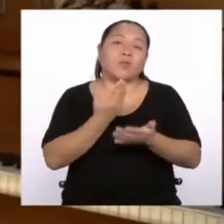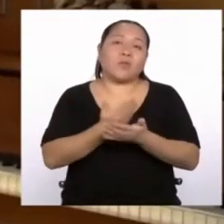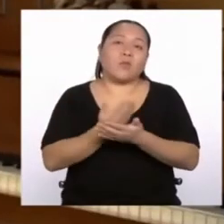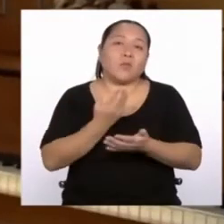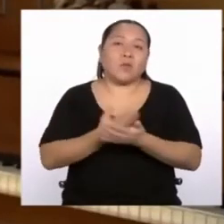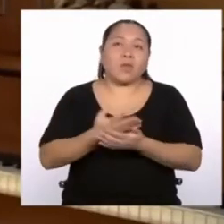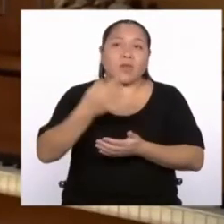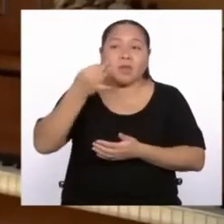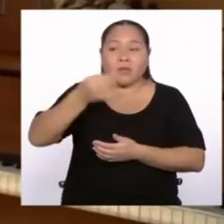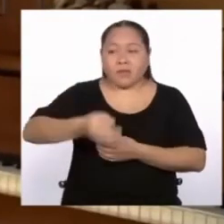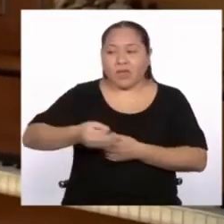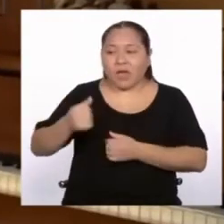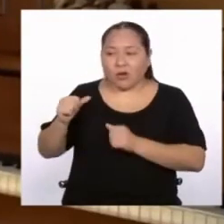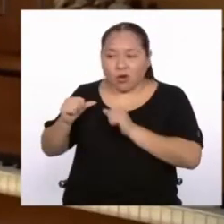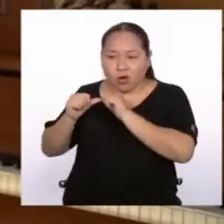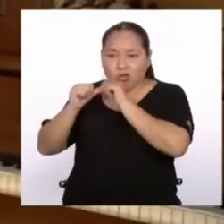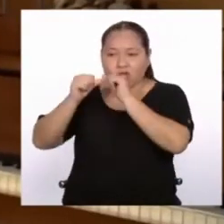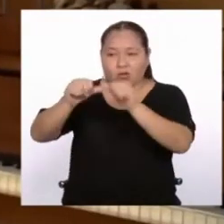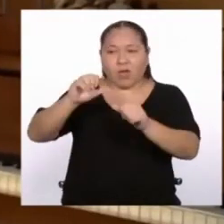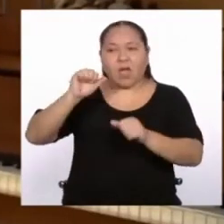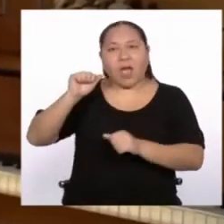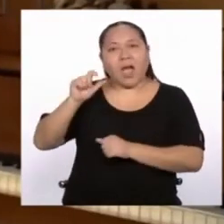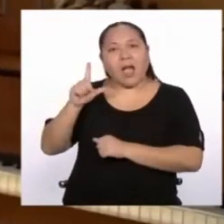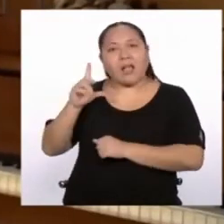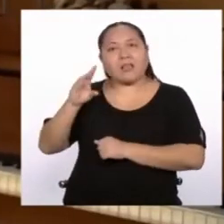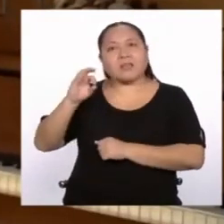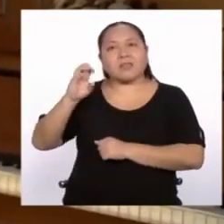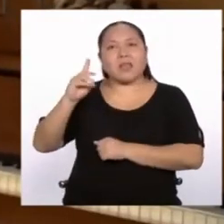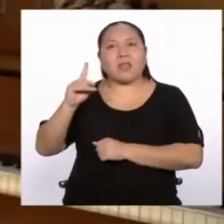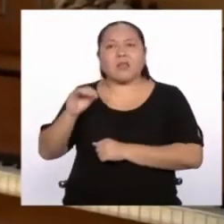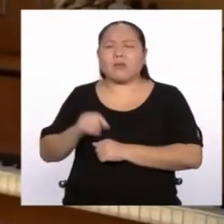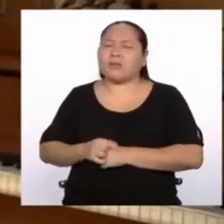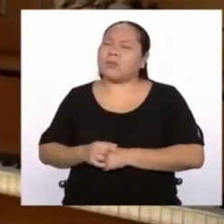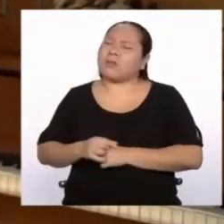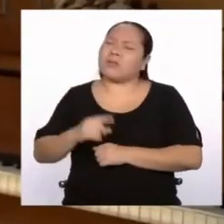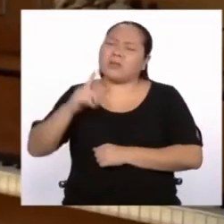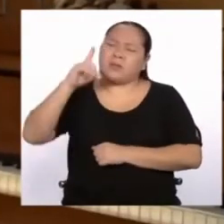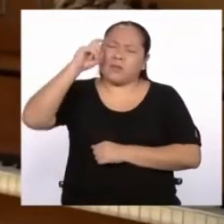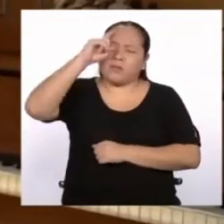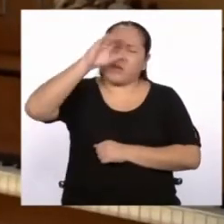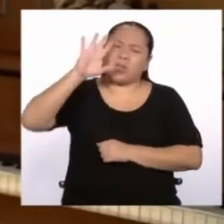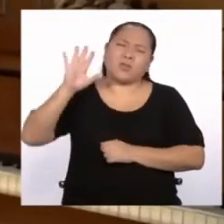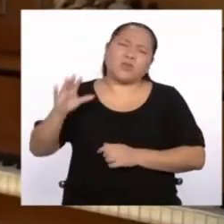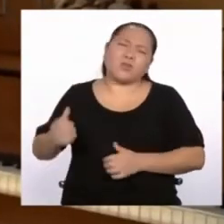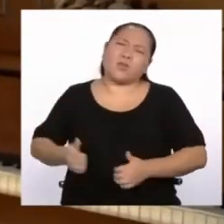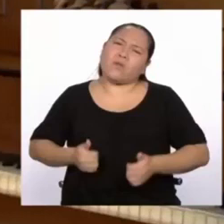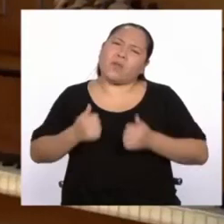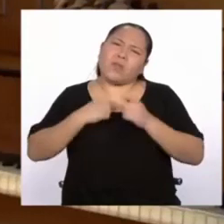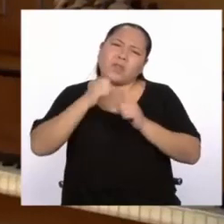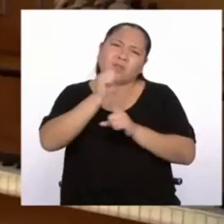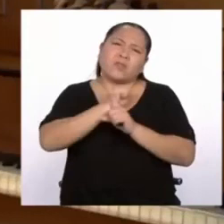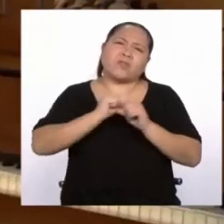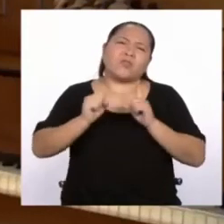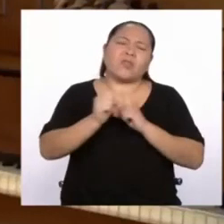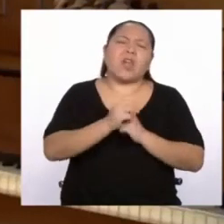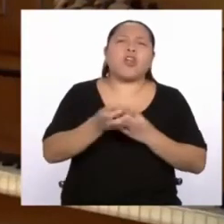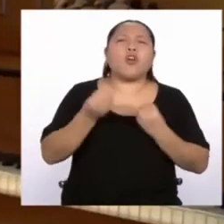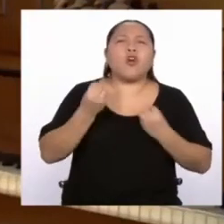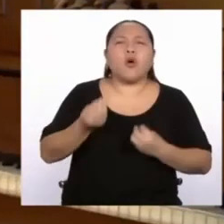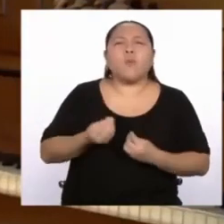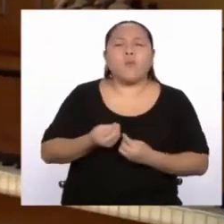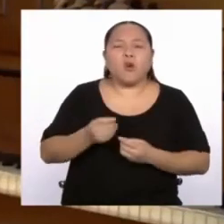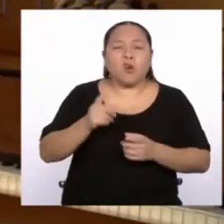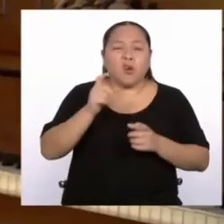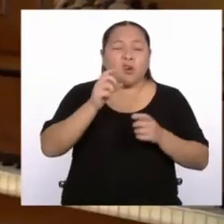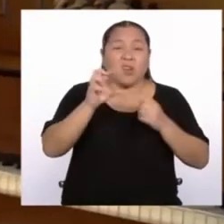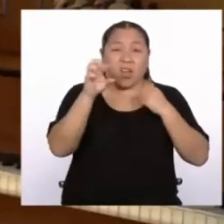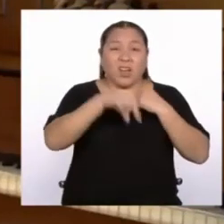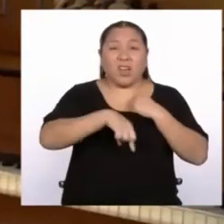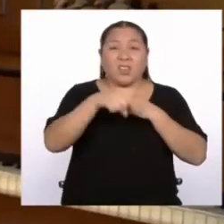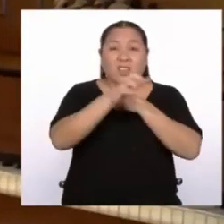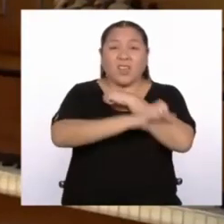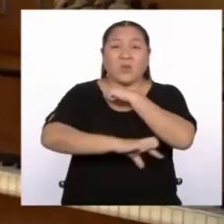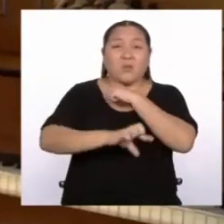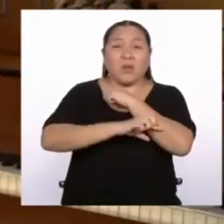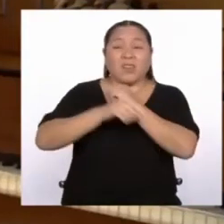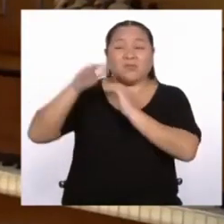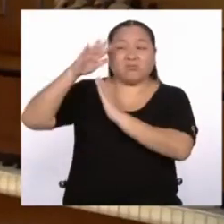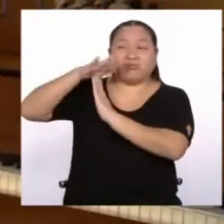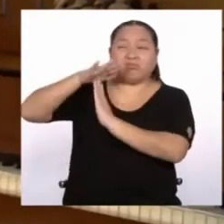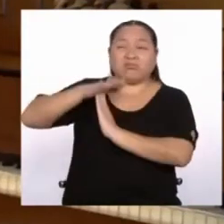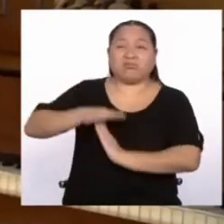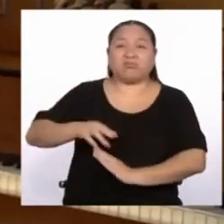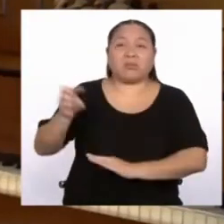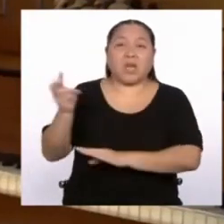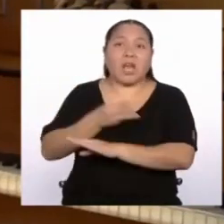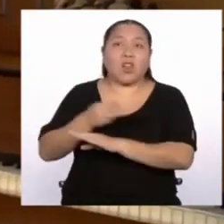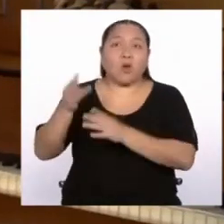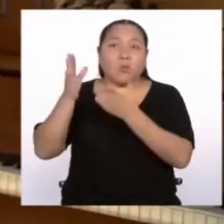inmortalidad de Alcedo, que sufrió mucho por su condición social, por cómo trata el país a los músicos, etcétera, etcétera, y